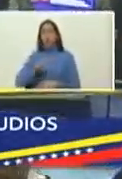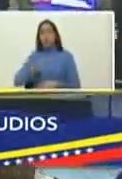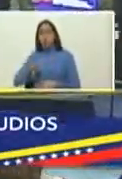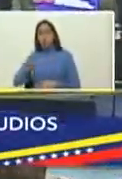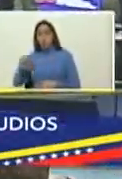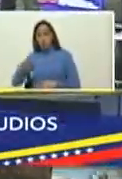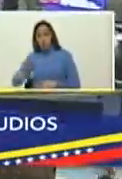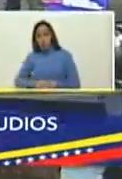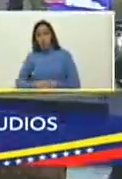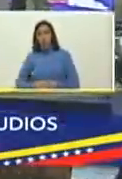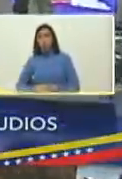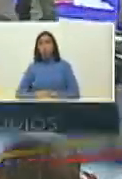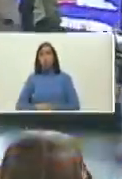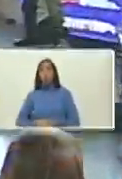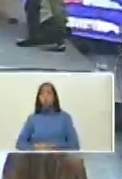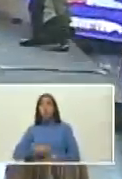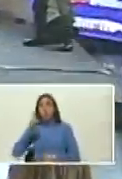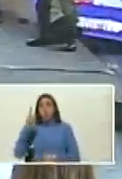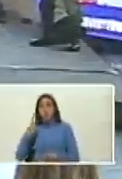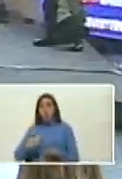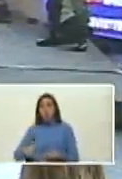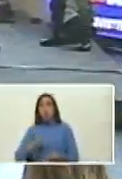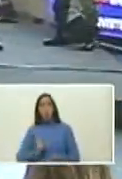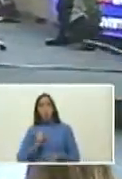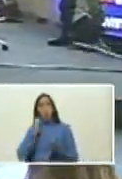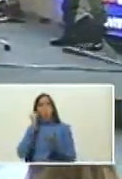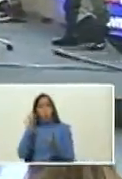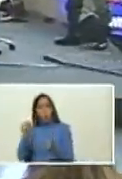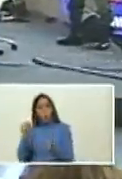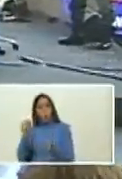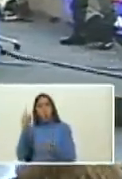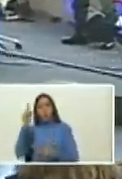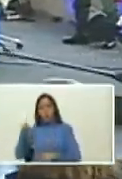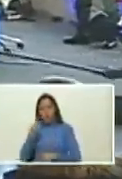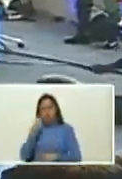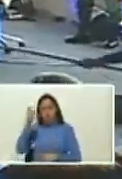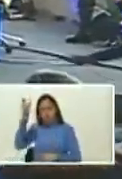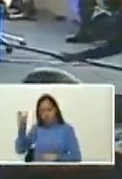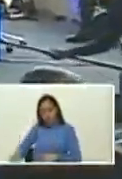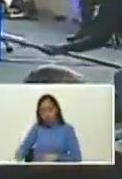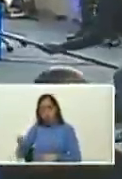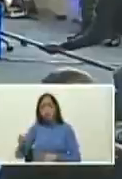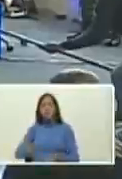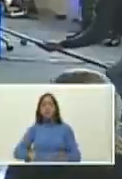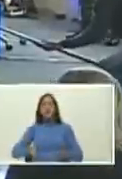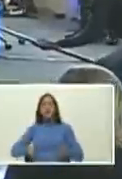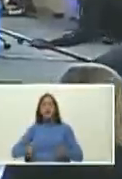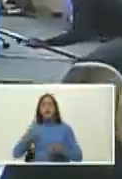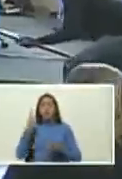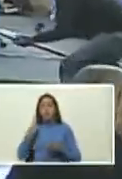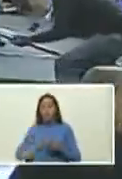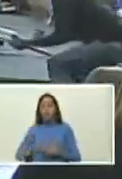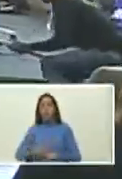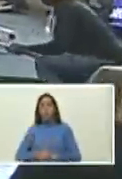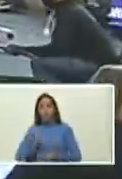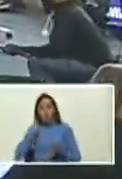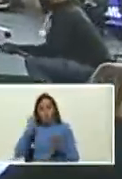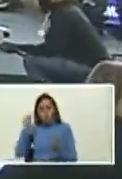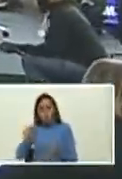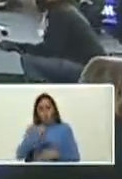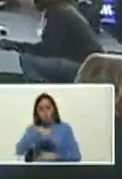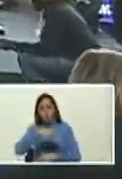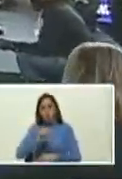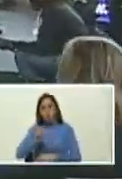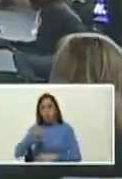Mariano Piconzalas a Miguel Antonio Guevara y el premio Carlos Novela Carlos Noguera